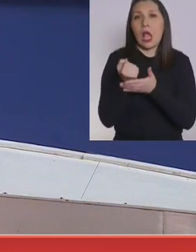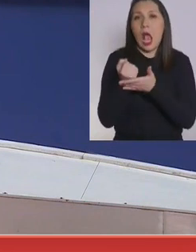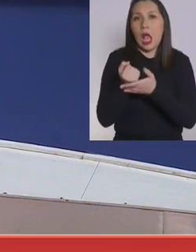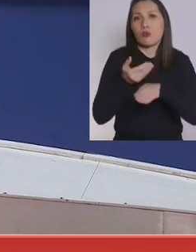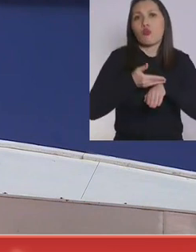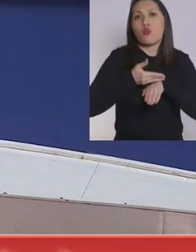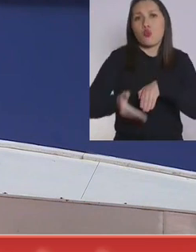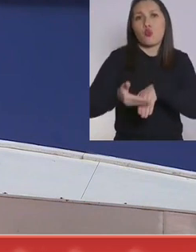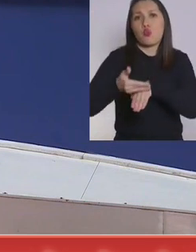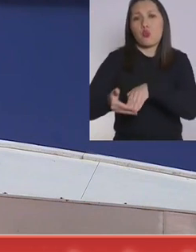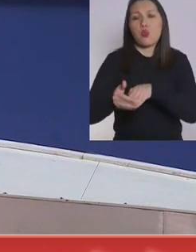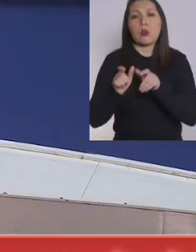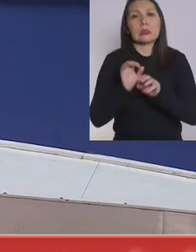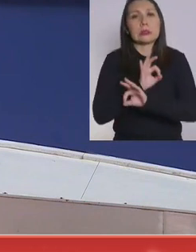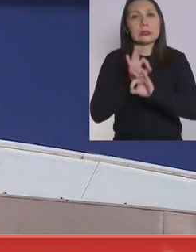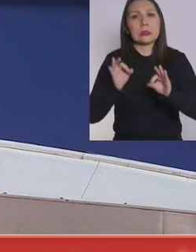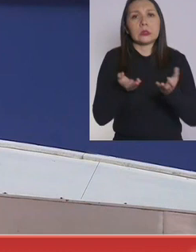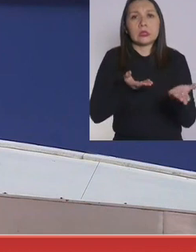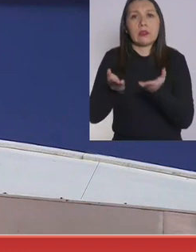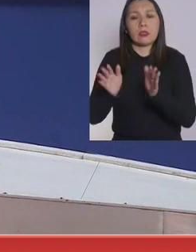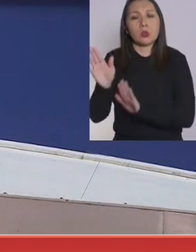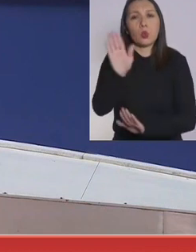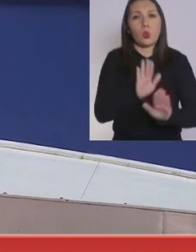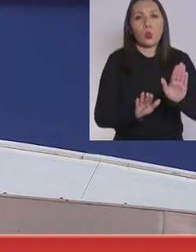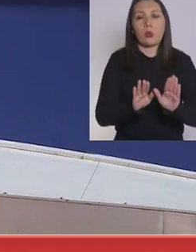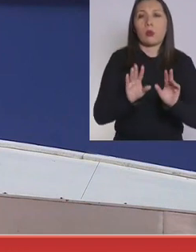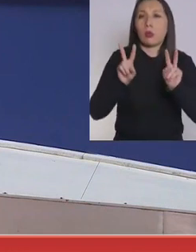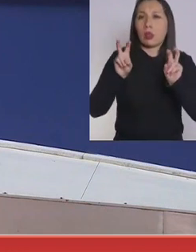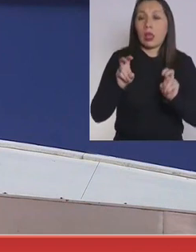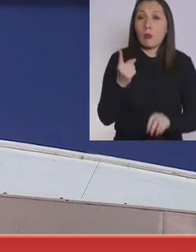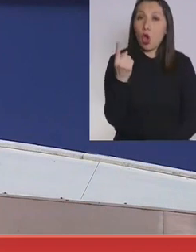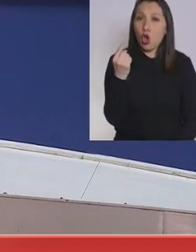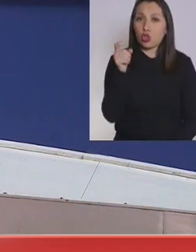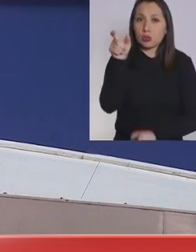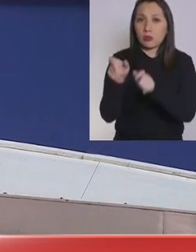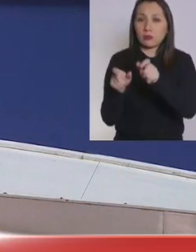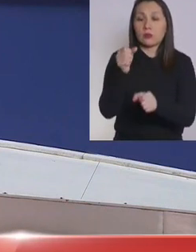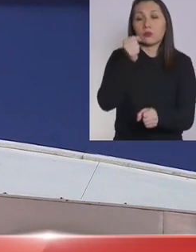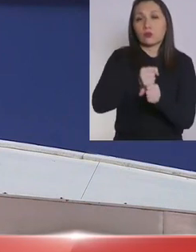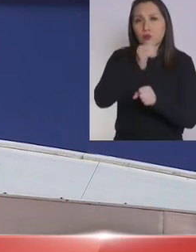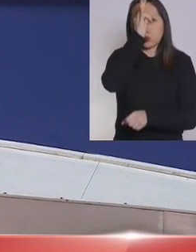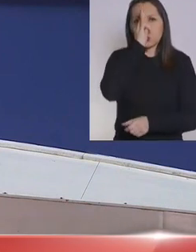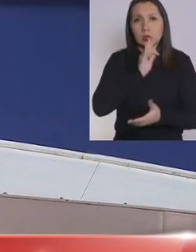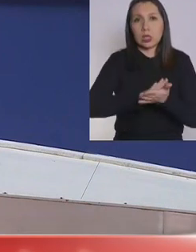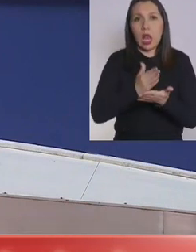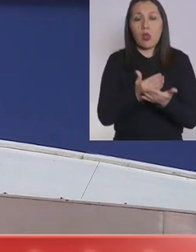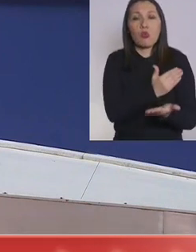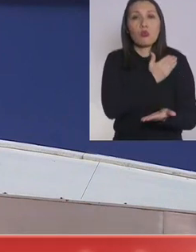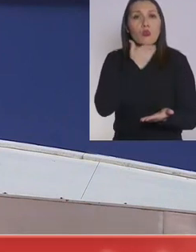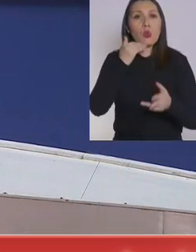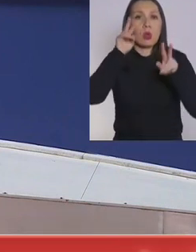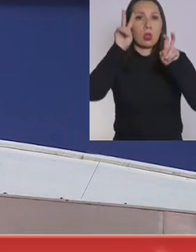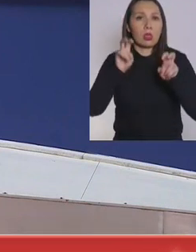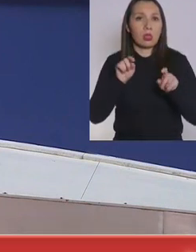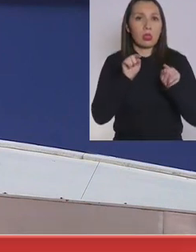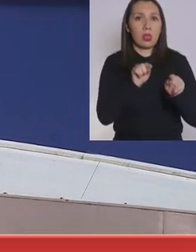retardo o negativa de protección o servicios, en particular respecto de 11 trabajadores de la salud fallecidos a causa del COVID